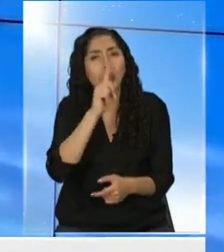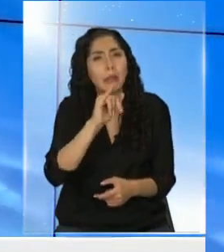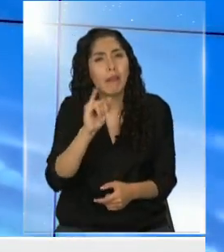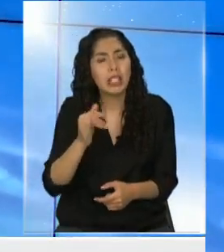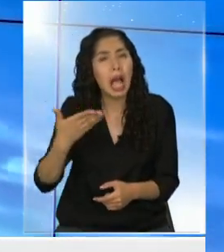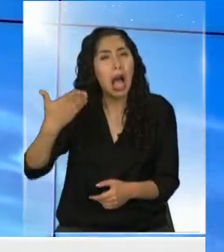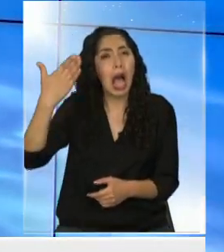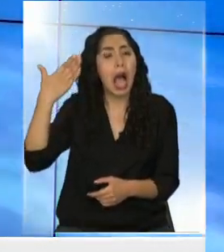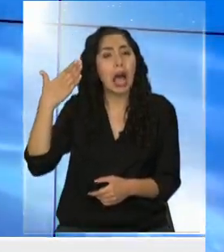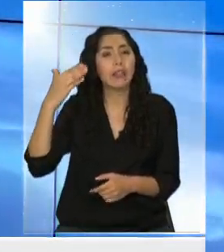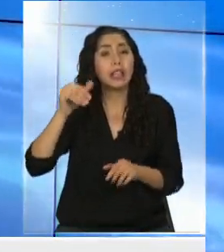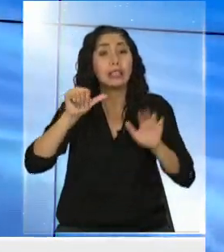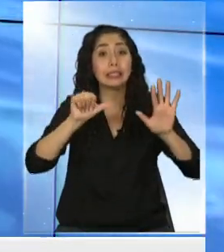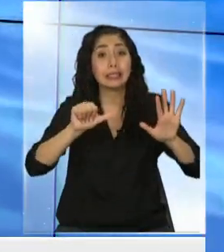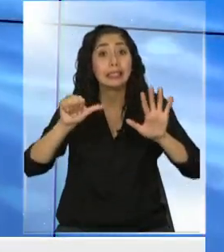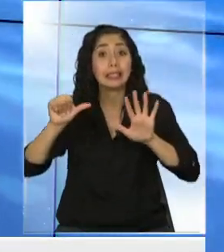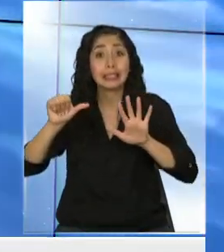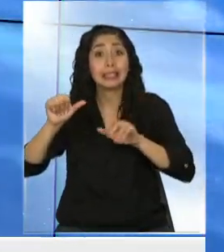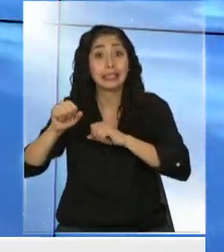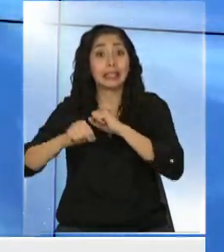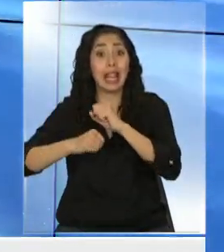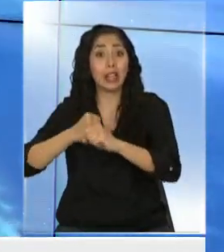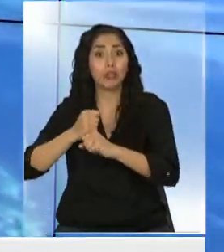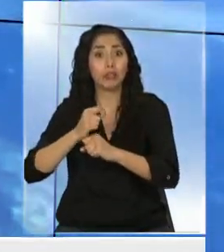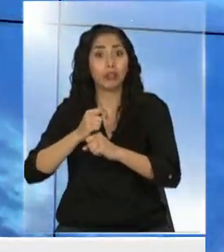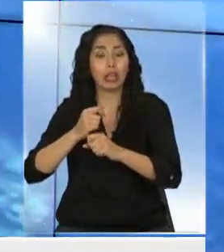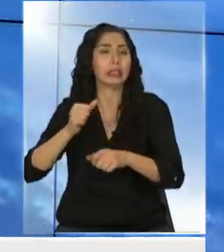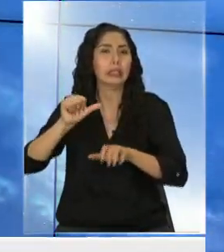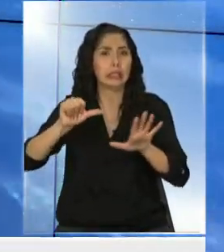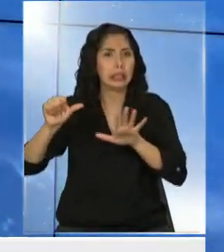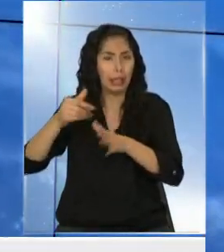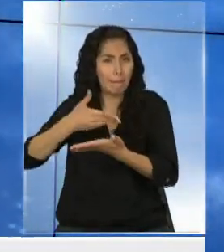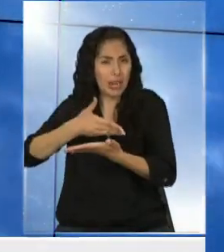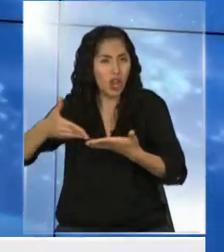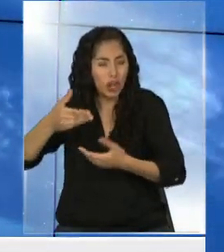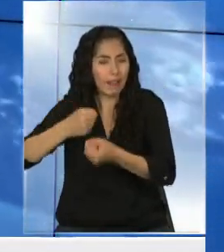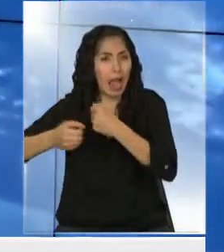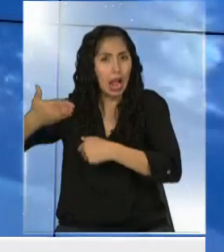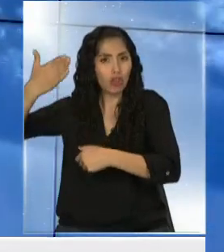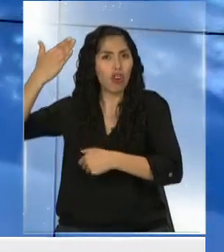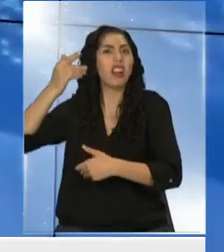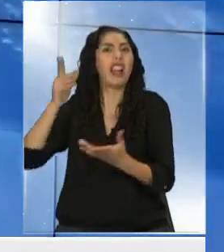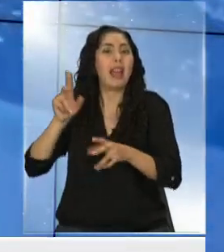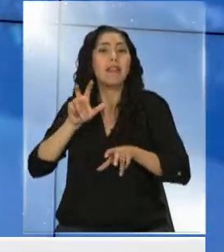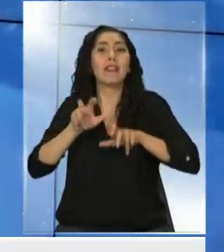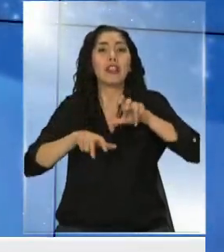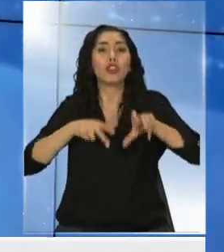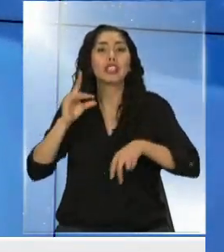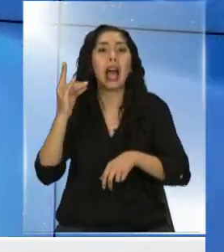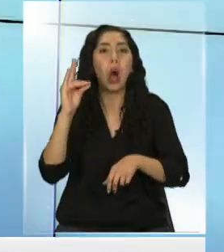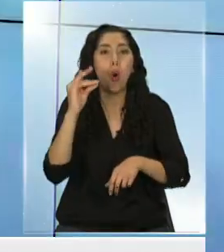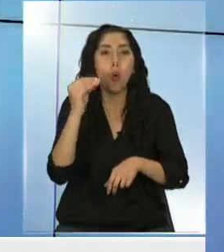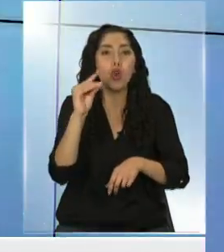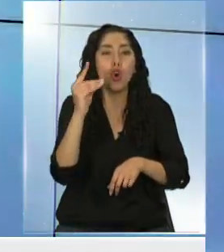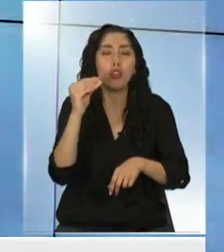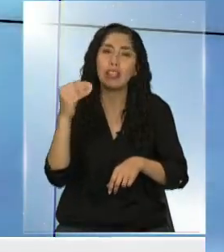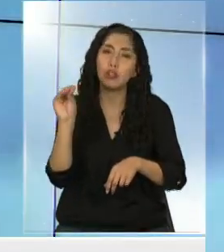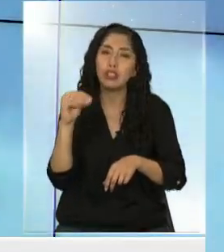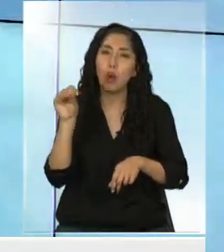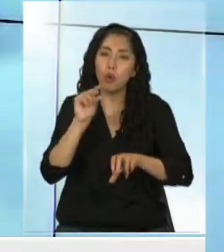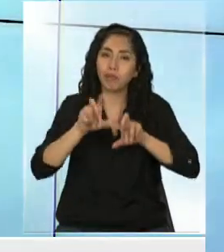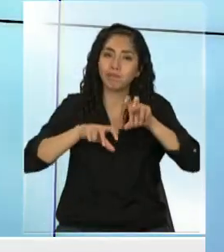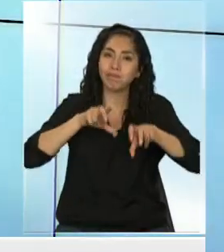hace 66. Y quienes eran los dueños de casa no lo pasaron muy bien. También significó la extinción de los grandes dinosaurios, ¿no? Hoy día estamos